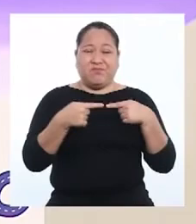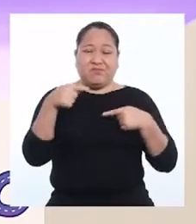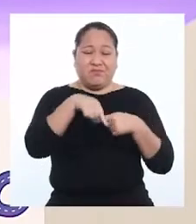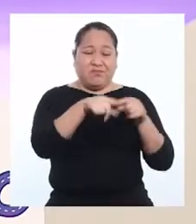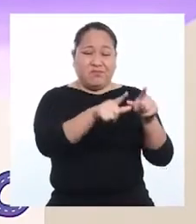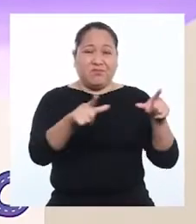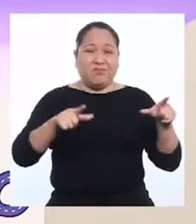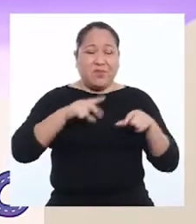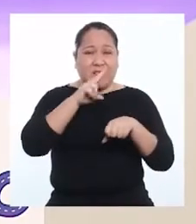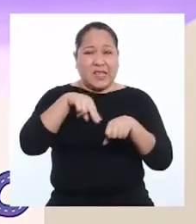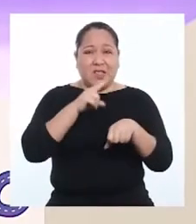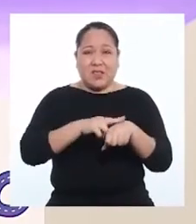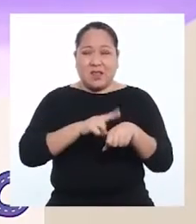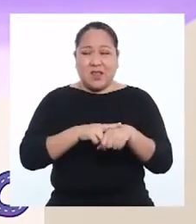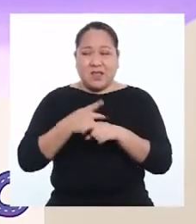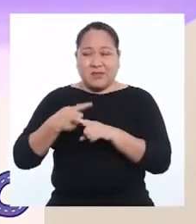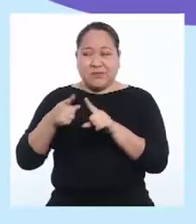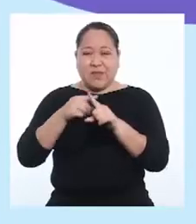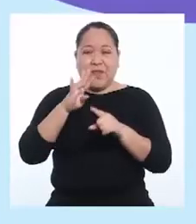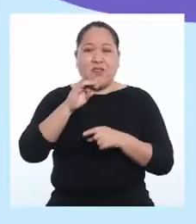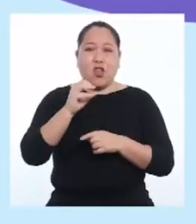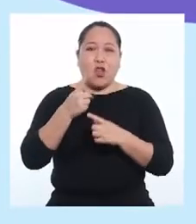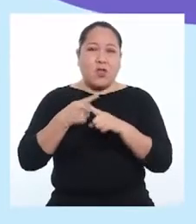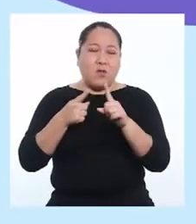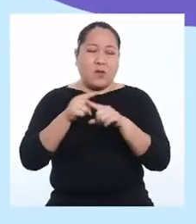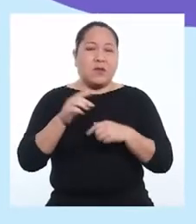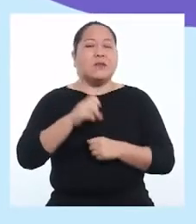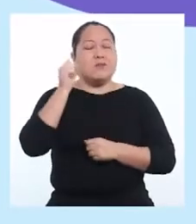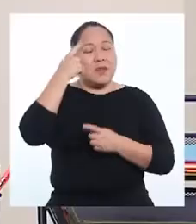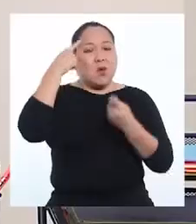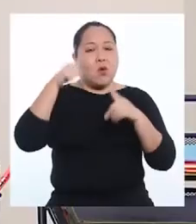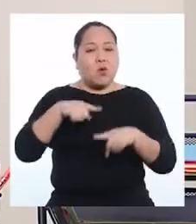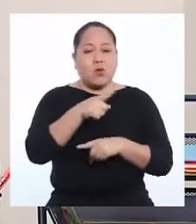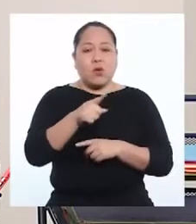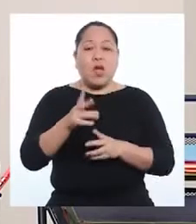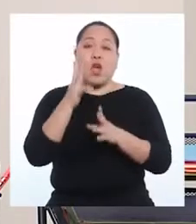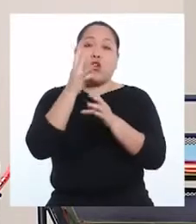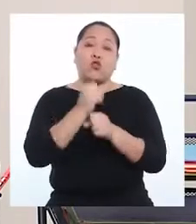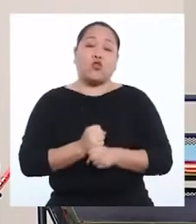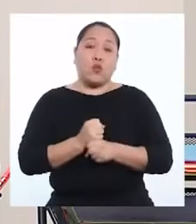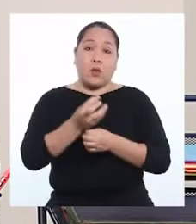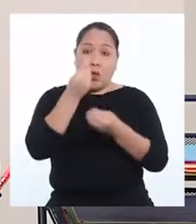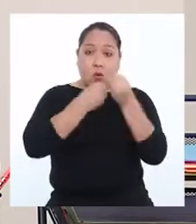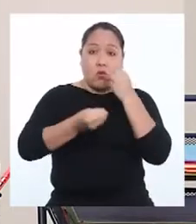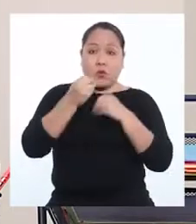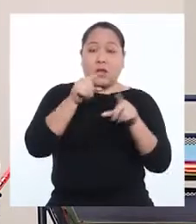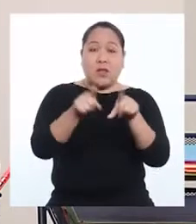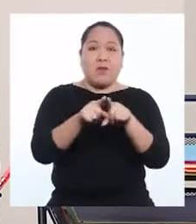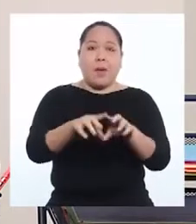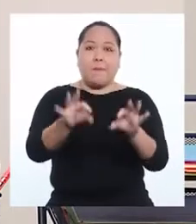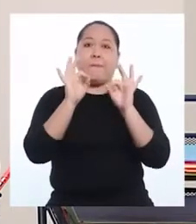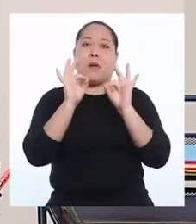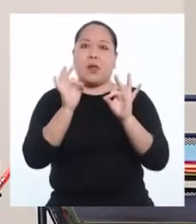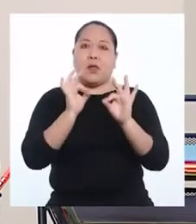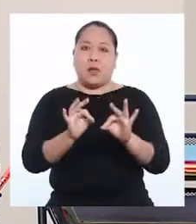enemigos de nuestros espacios naturales y la biodiversidad. Estoy de acuerdo contigo. Hay costumbres gastronómicas que también